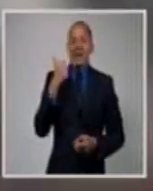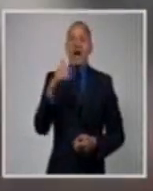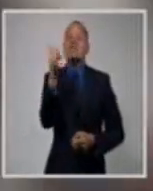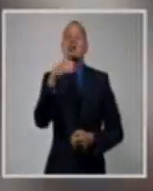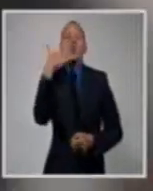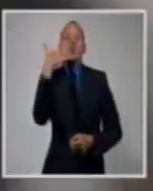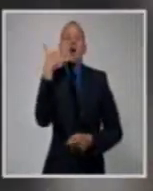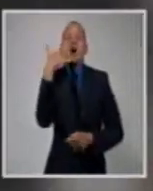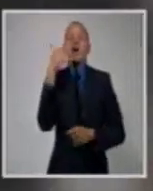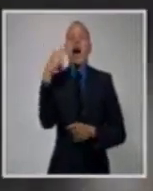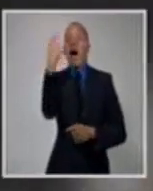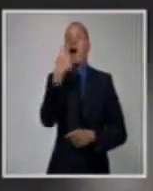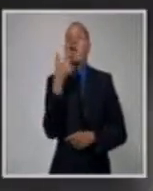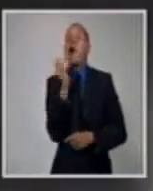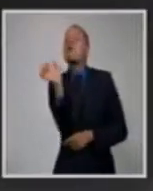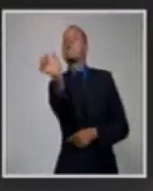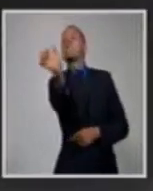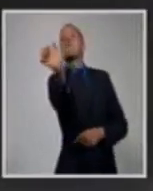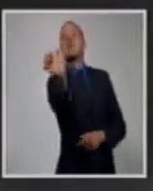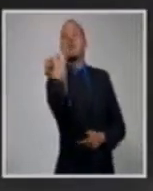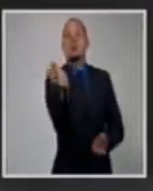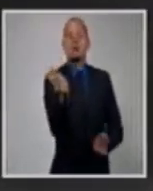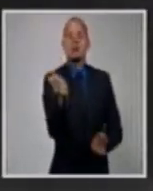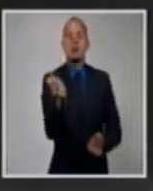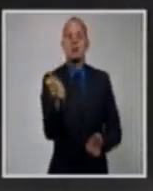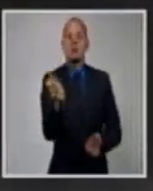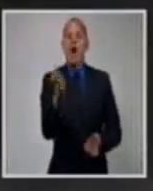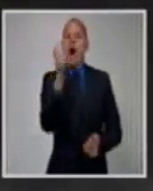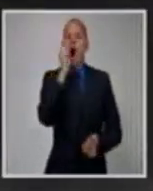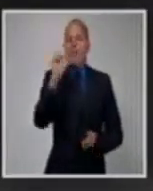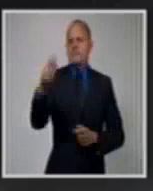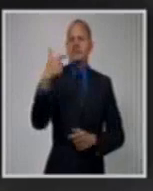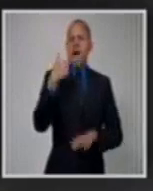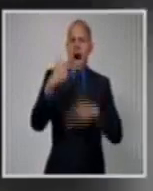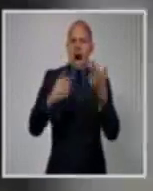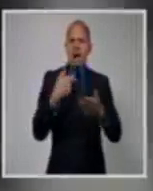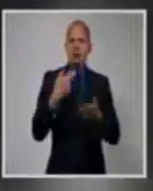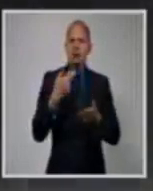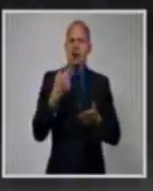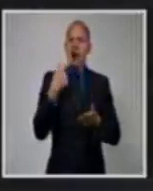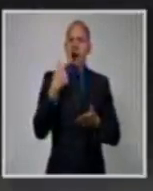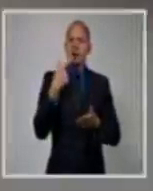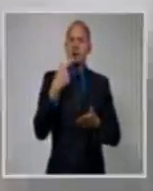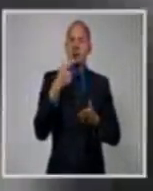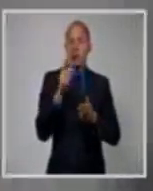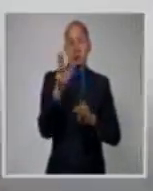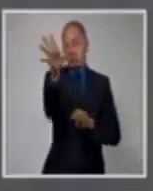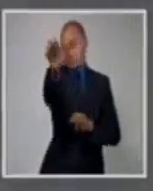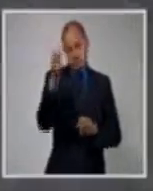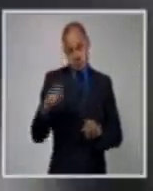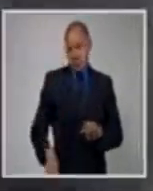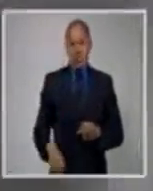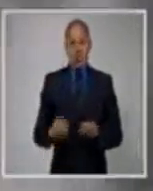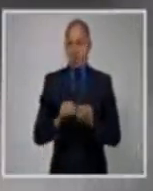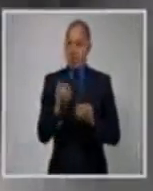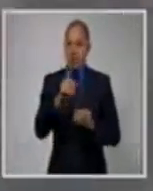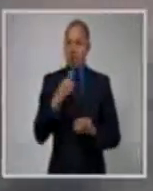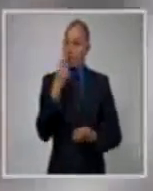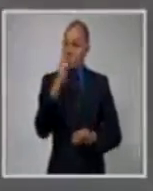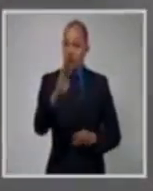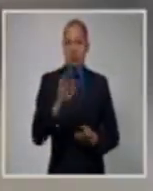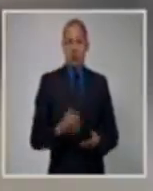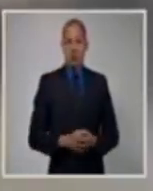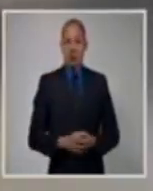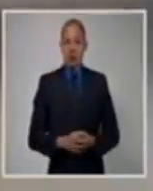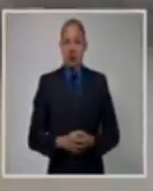y efectivamente el ministro decide quitarle el celular, porque no puede ser que sin tu consentimiento yo esté de